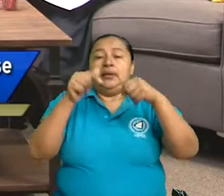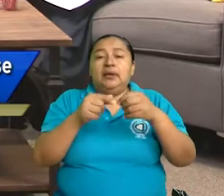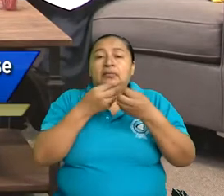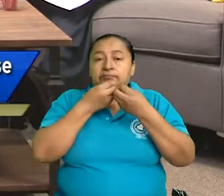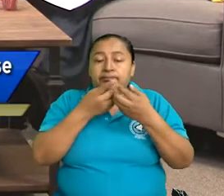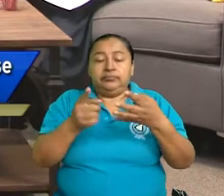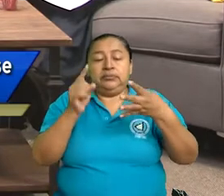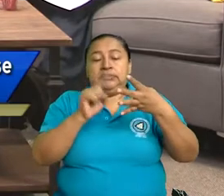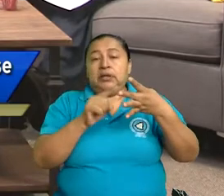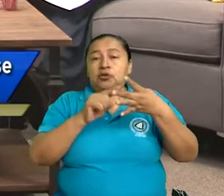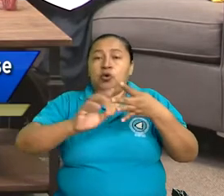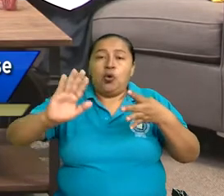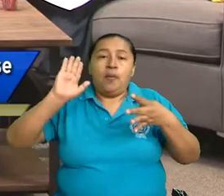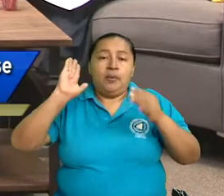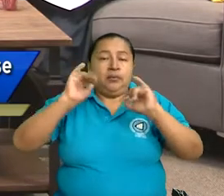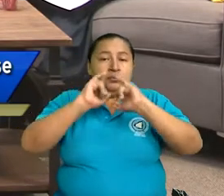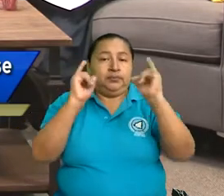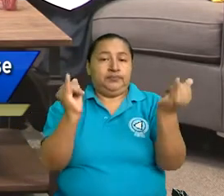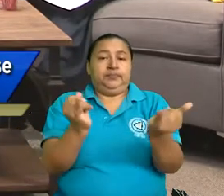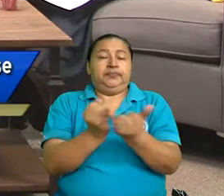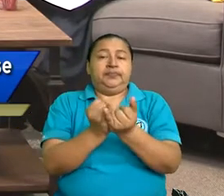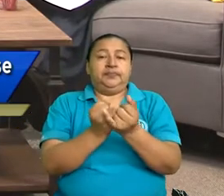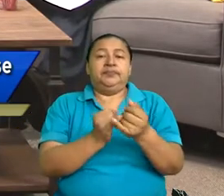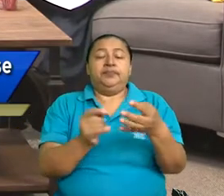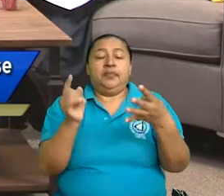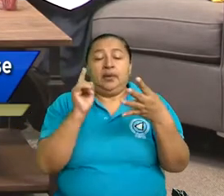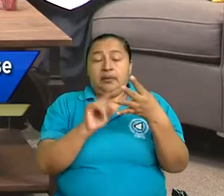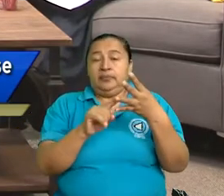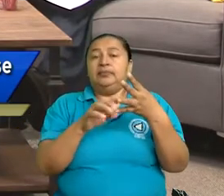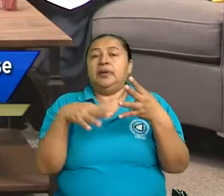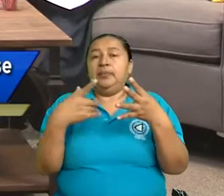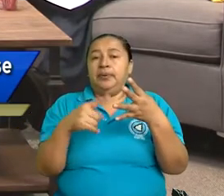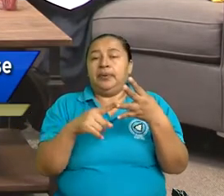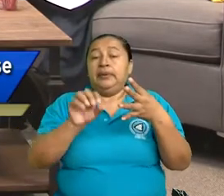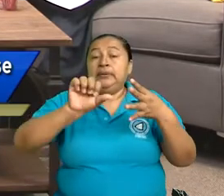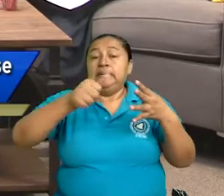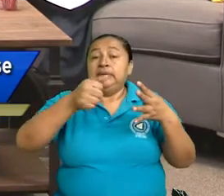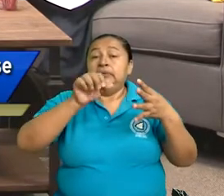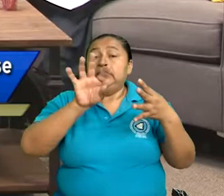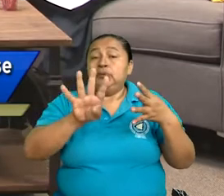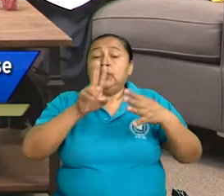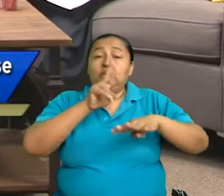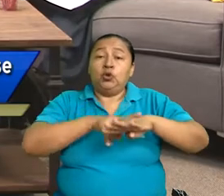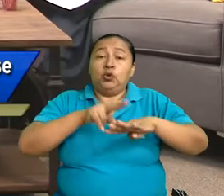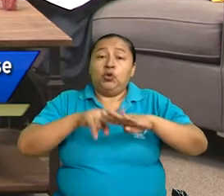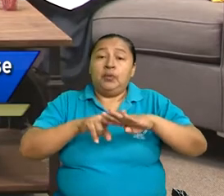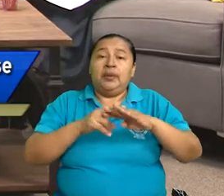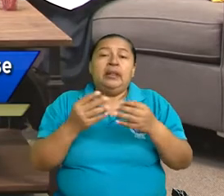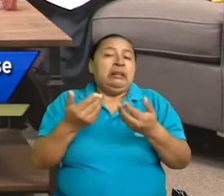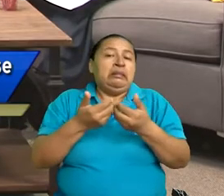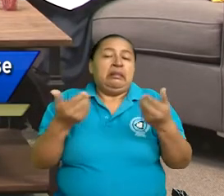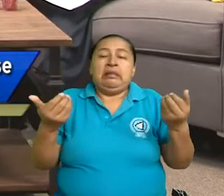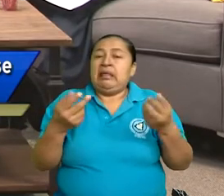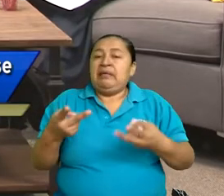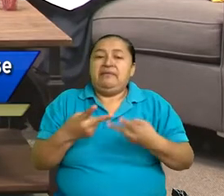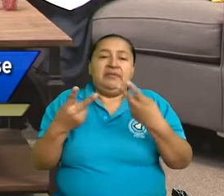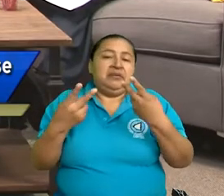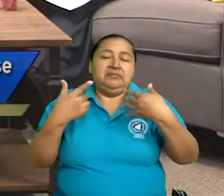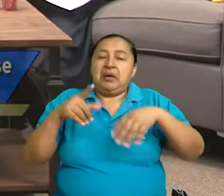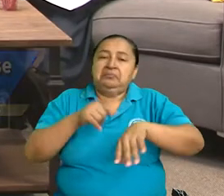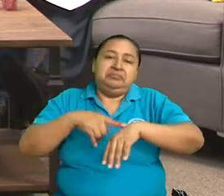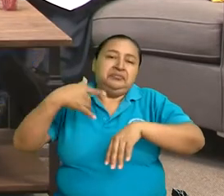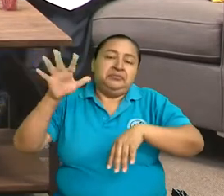estos compromisos internacionales. Y luego tenemos 64 normas sin vigencia o derecho histórico, es decir,